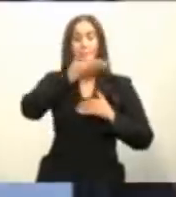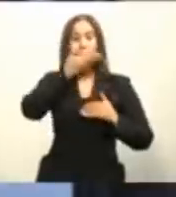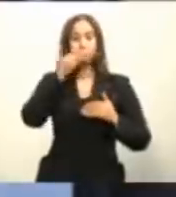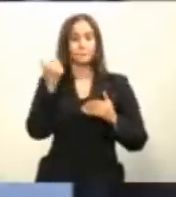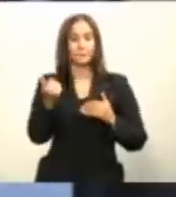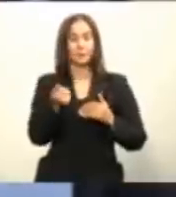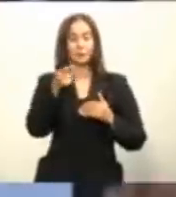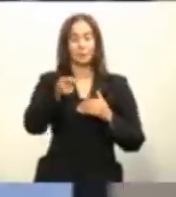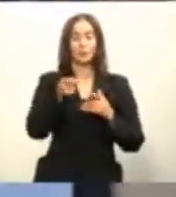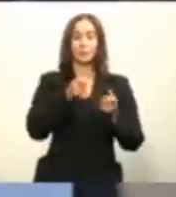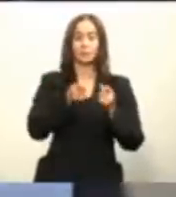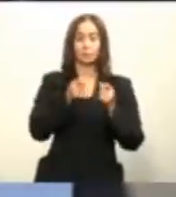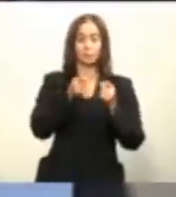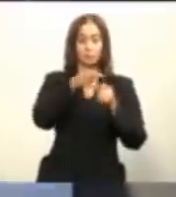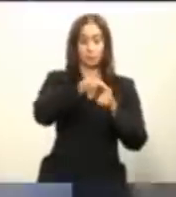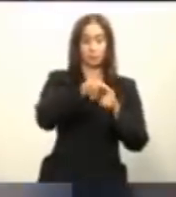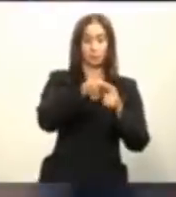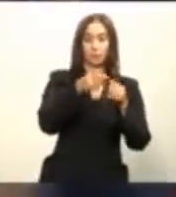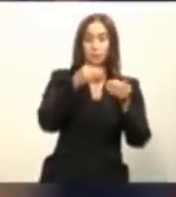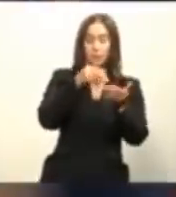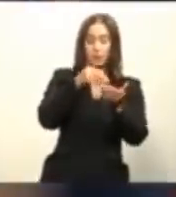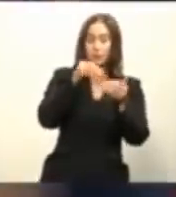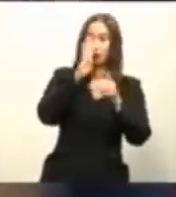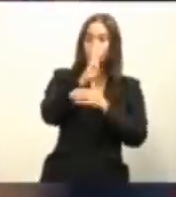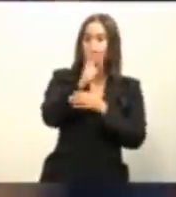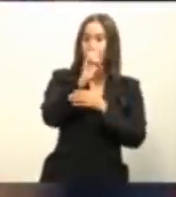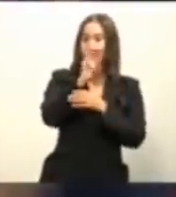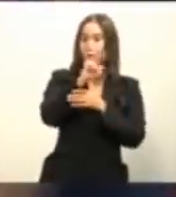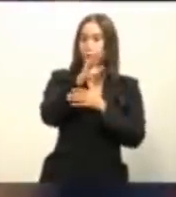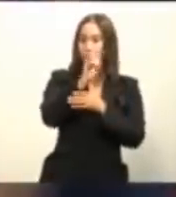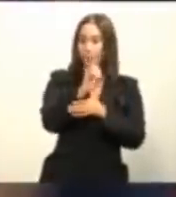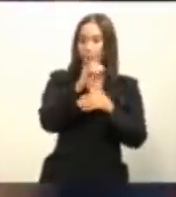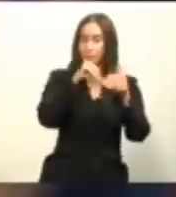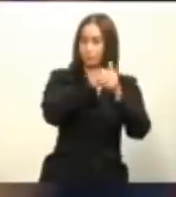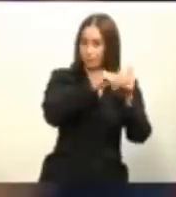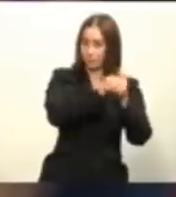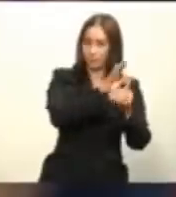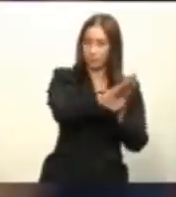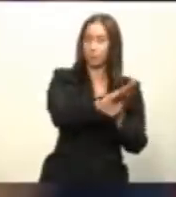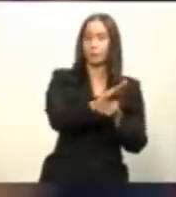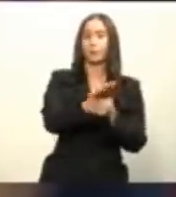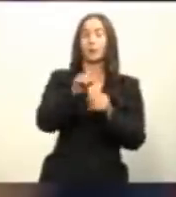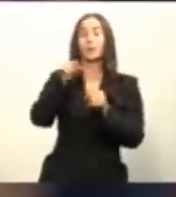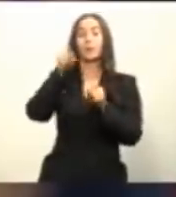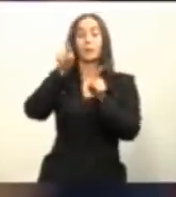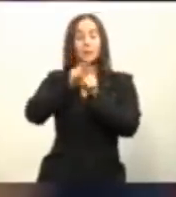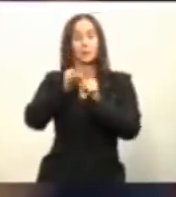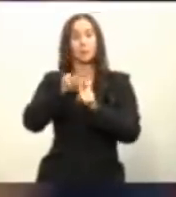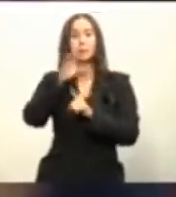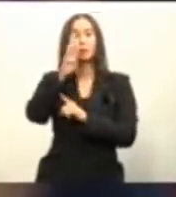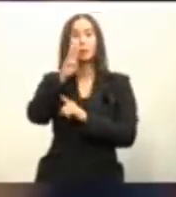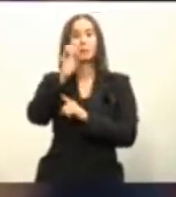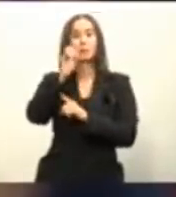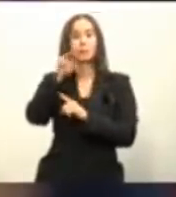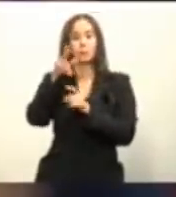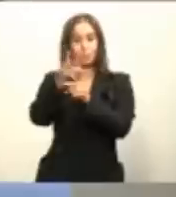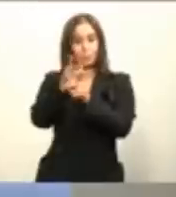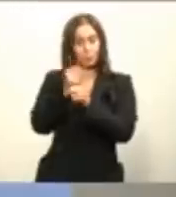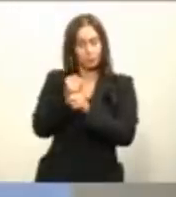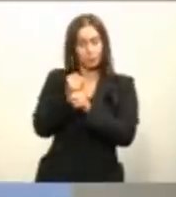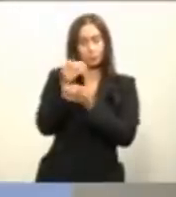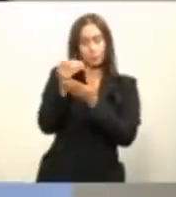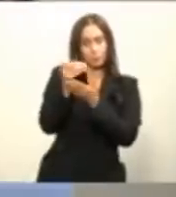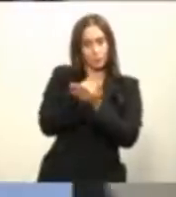demandas con una creación de los subsidios con los bonos iniciales los bonos tasa bancaria y la bancarización con los créditos bancarios ahorros